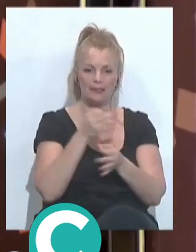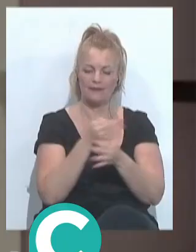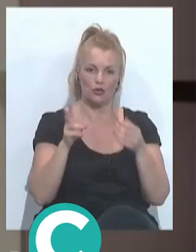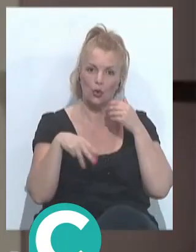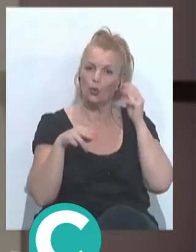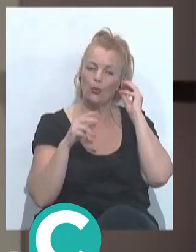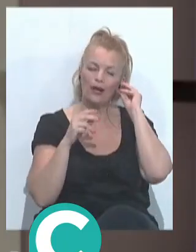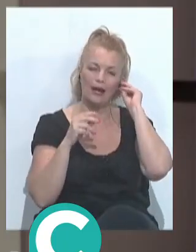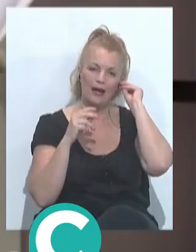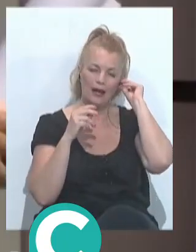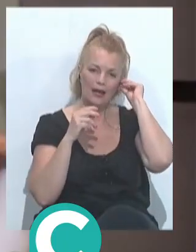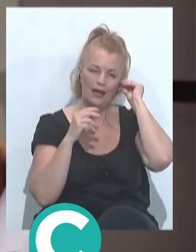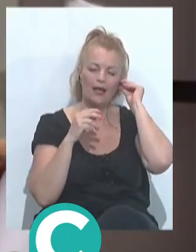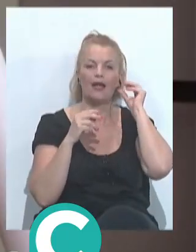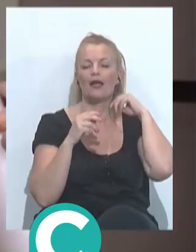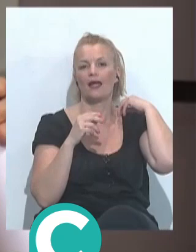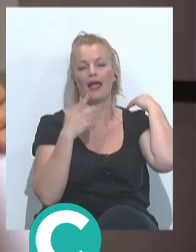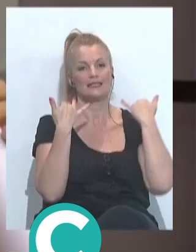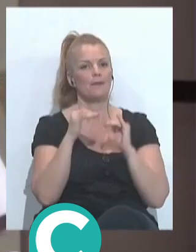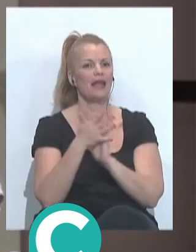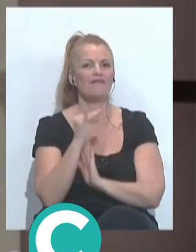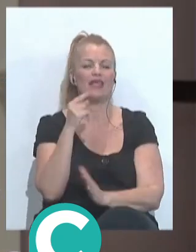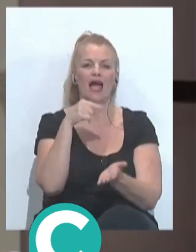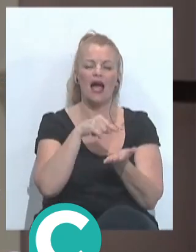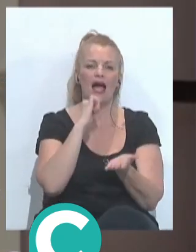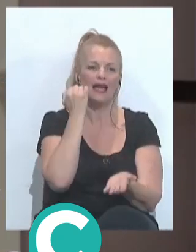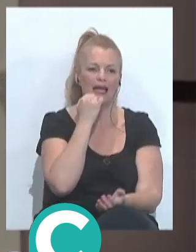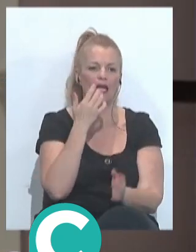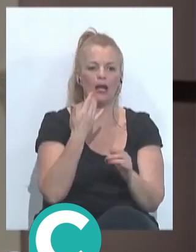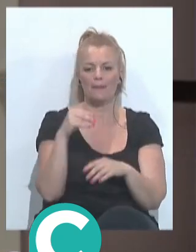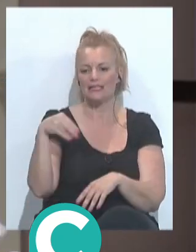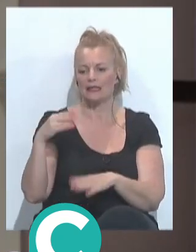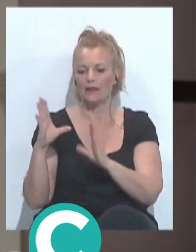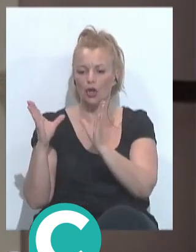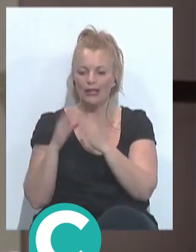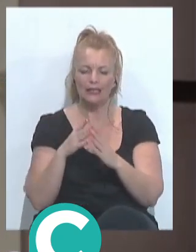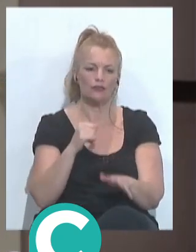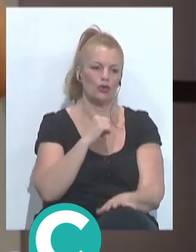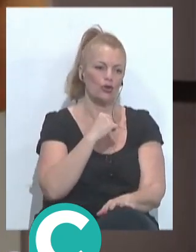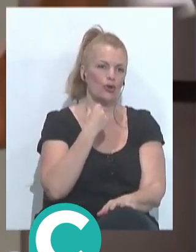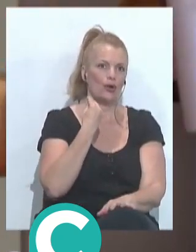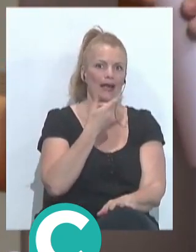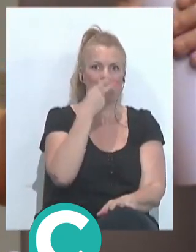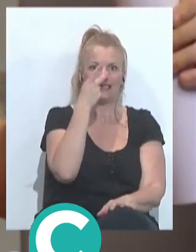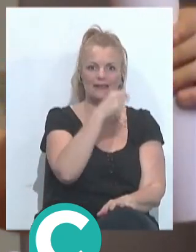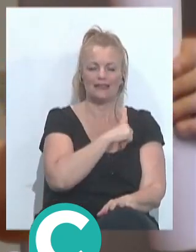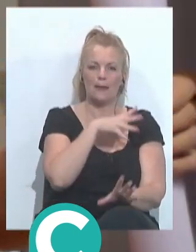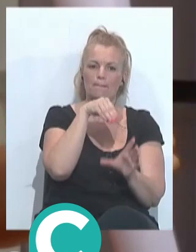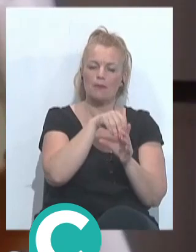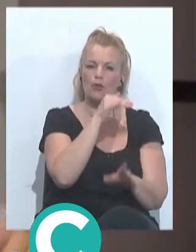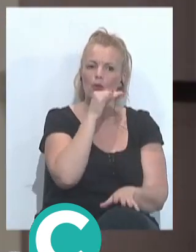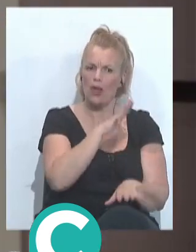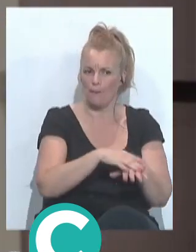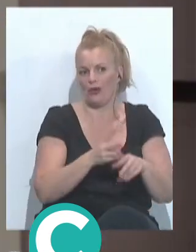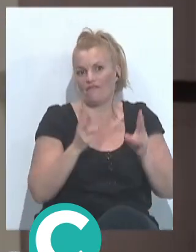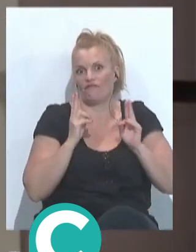y estaban determinados colectivos en el patronato siempre había quejas de que el presidente de tal colectivo le interesaba tener a este miembro del jurado porque le